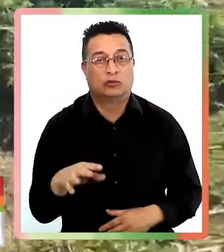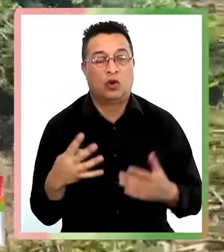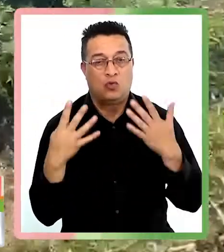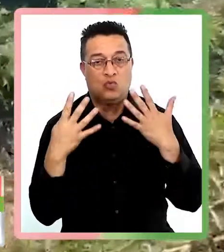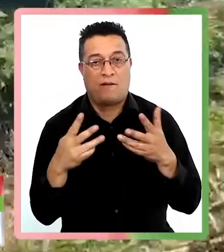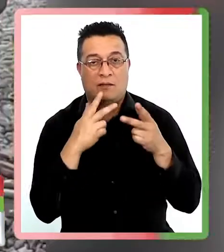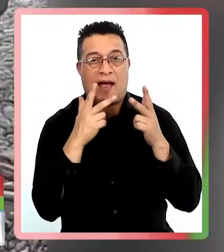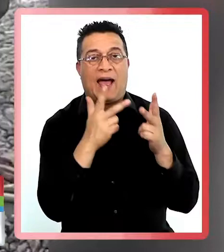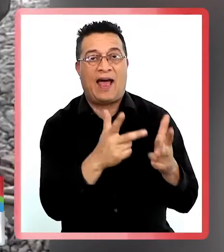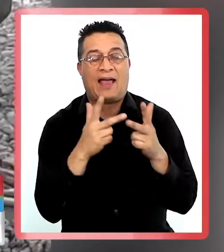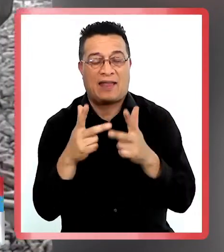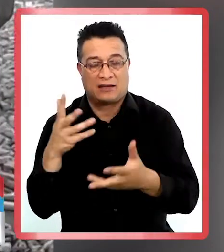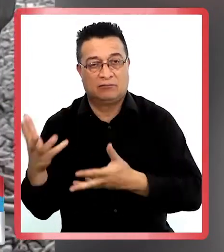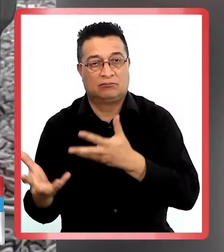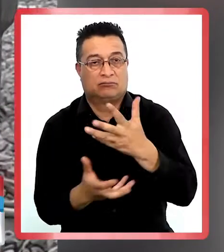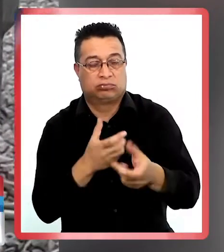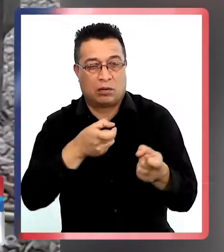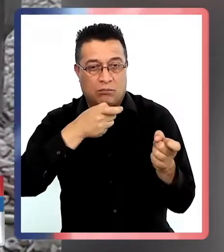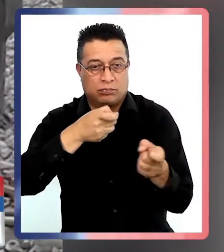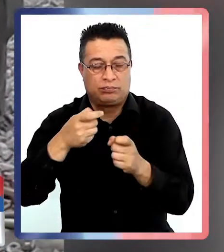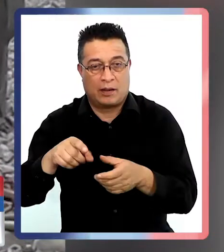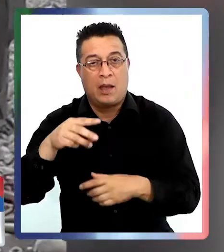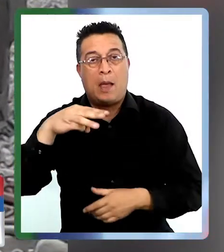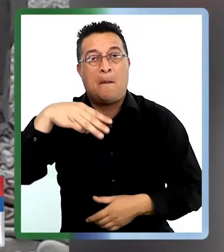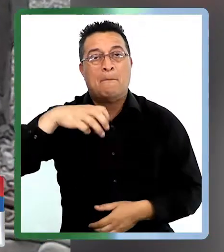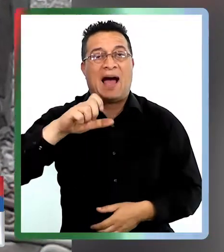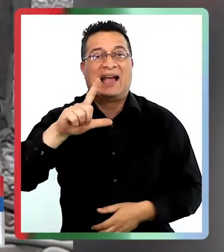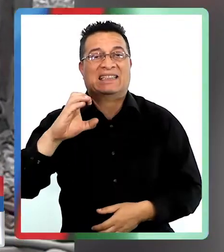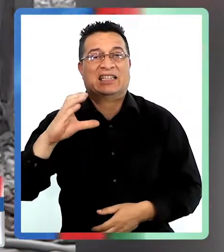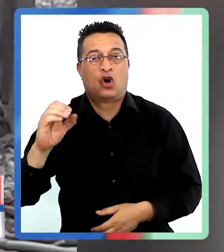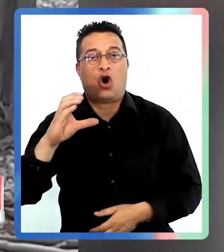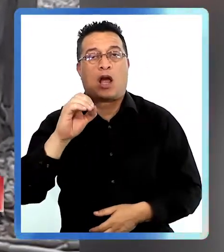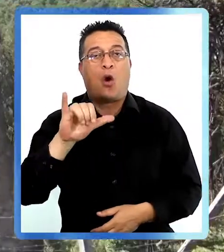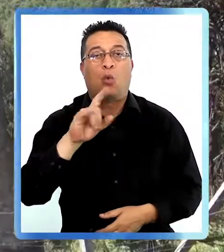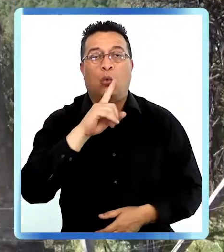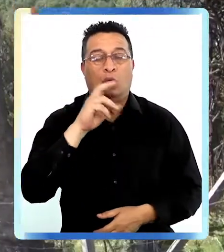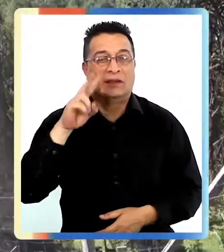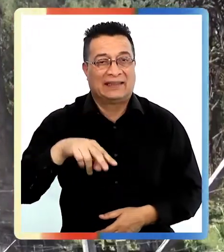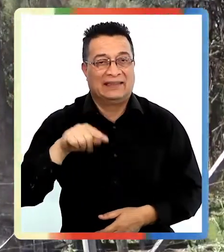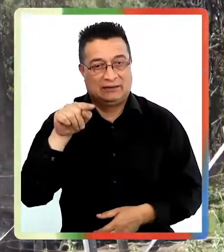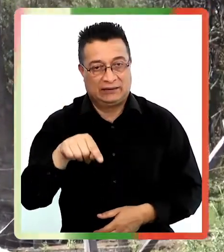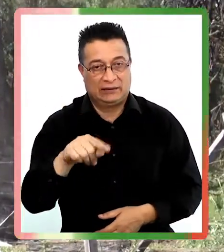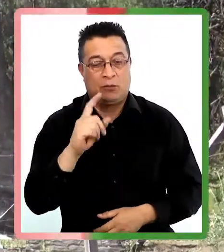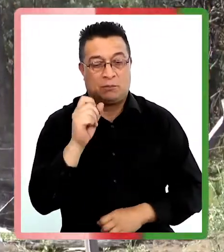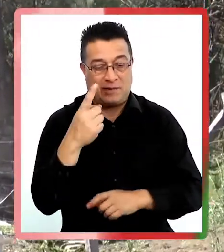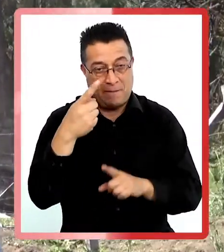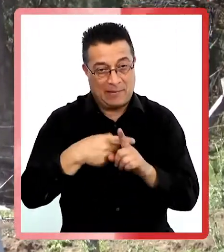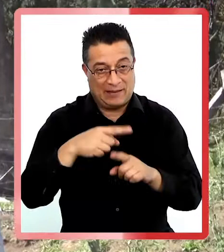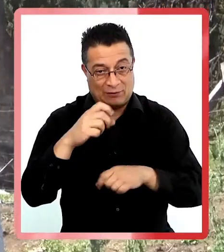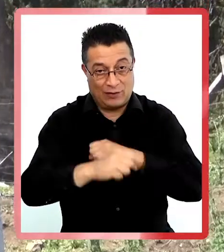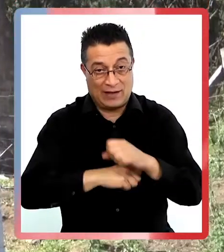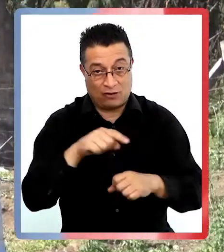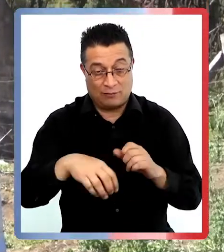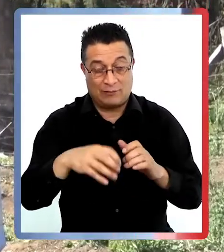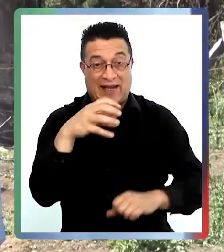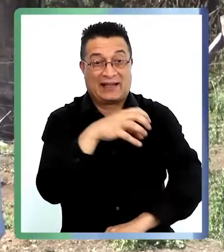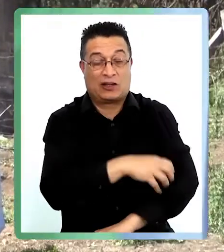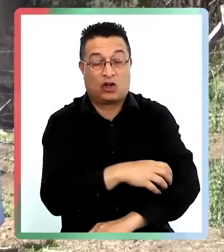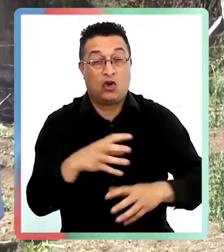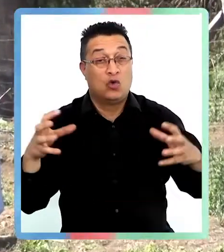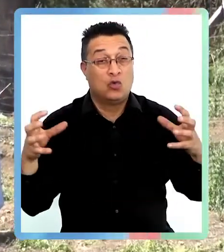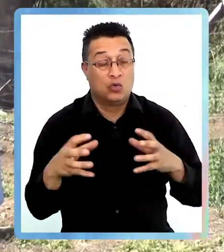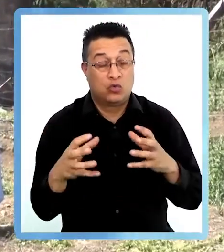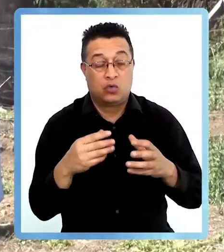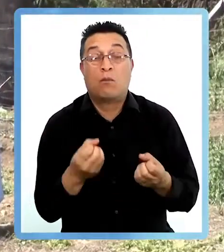registraron nueve atentados armados e incendiarios en las provincias de Mayeco y Cautín. Durante el primer mes del año, en la región, las acciones